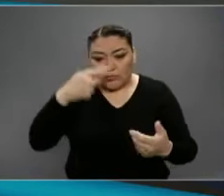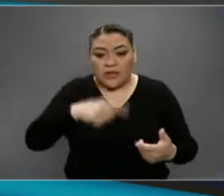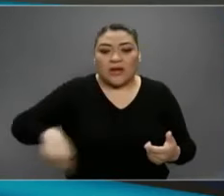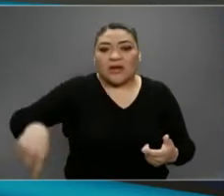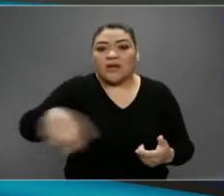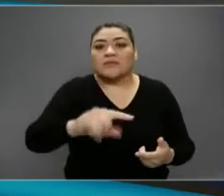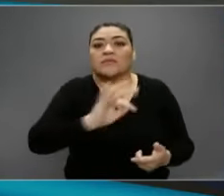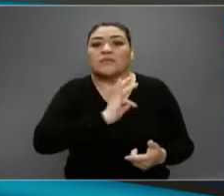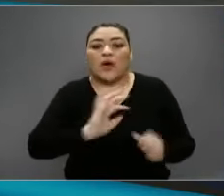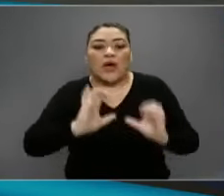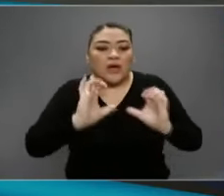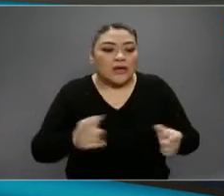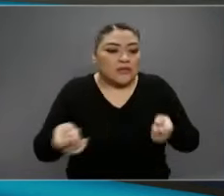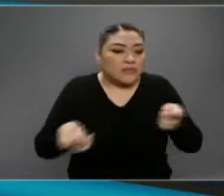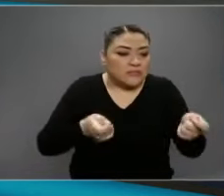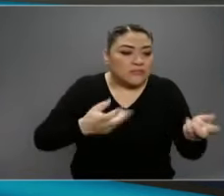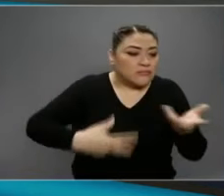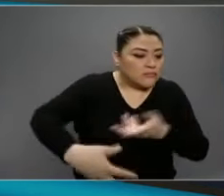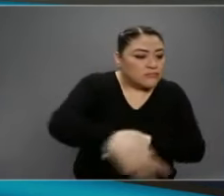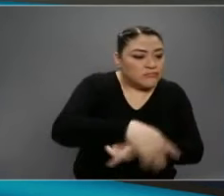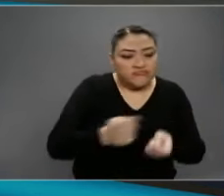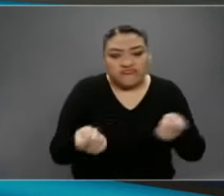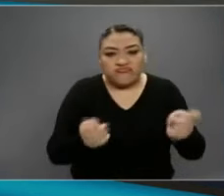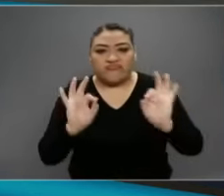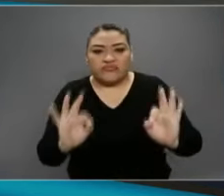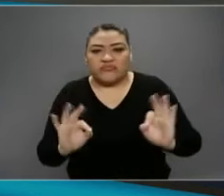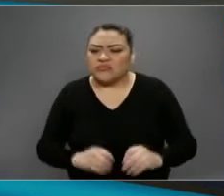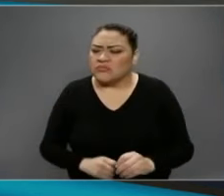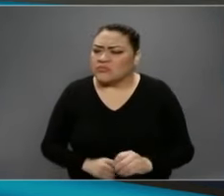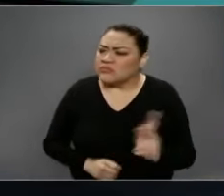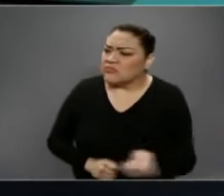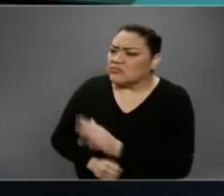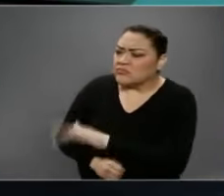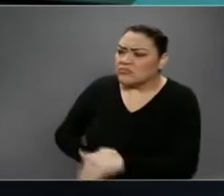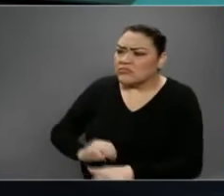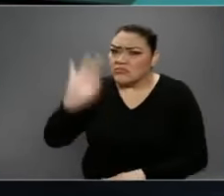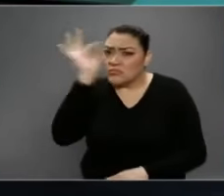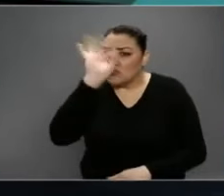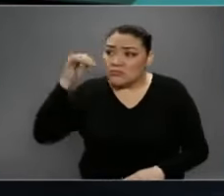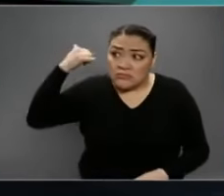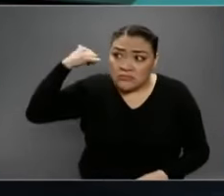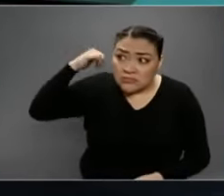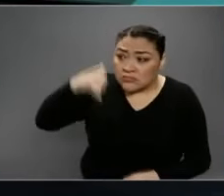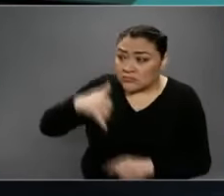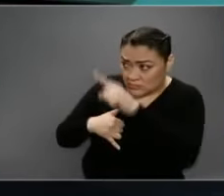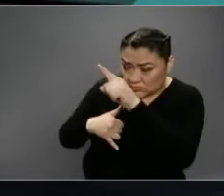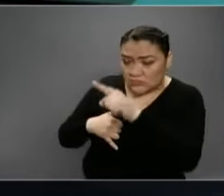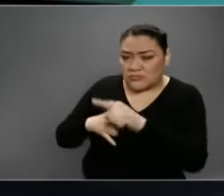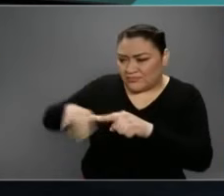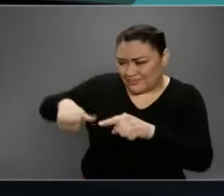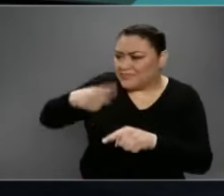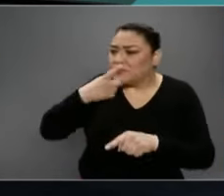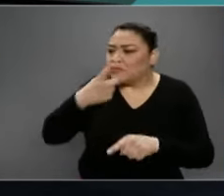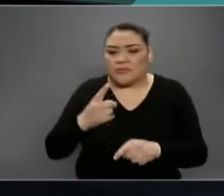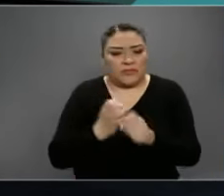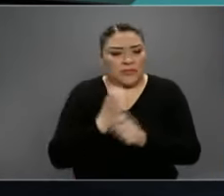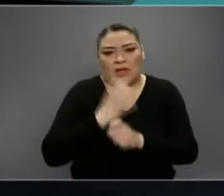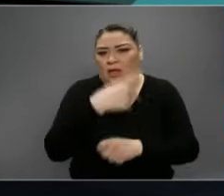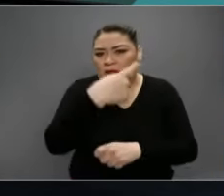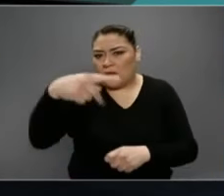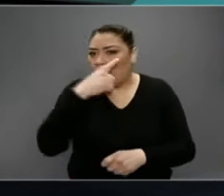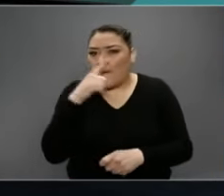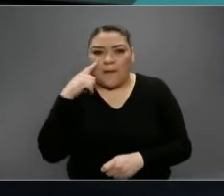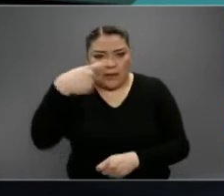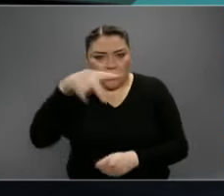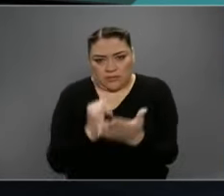seguir teniendo una gobernabilidad efectiva. ¿No será que la medida del Estado de Yucatán, tú hablabas de la soberanía de los estados,